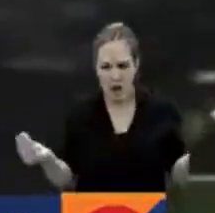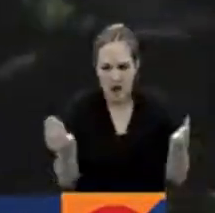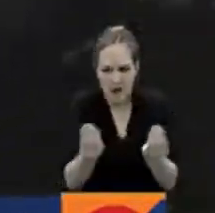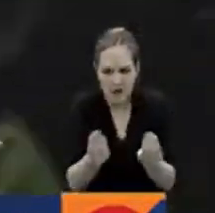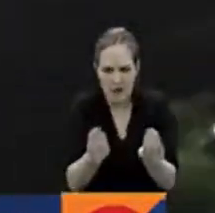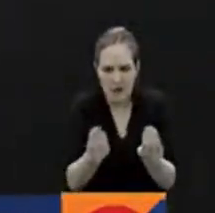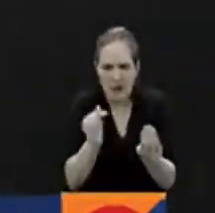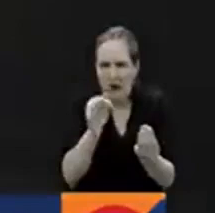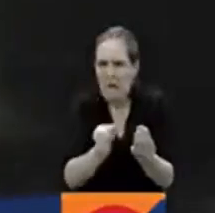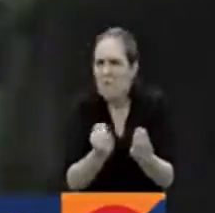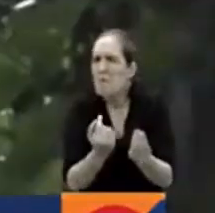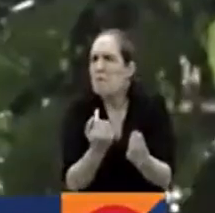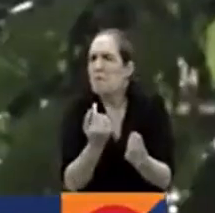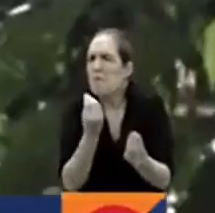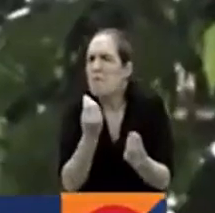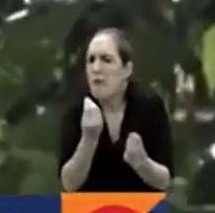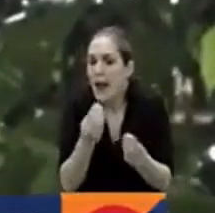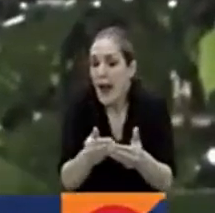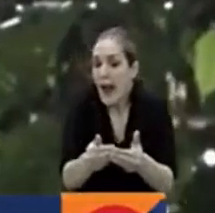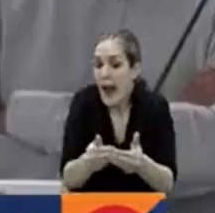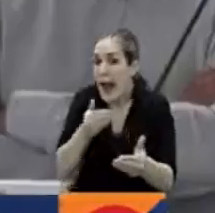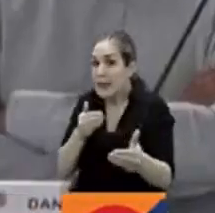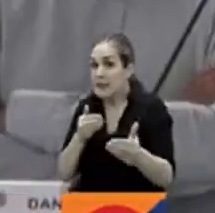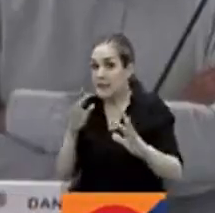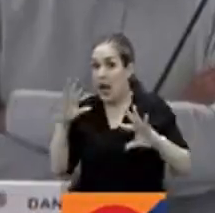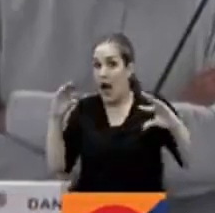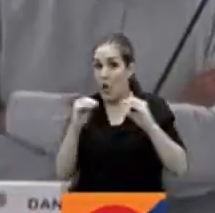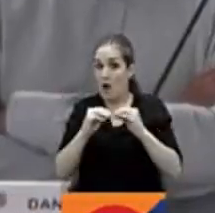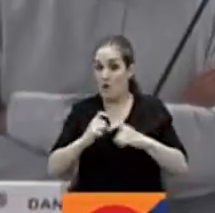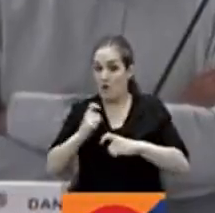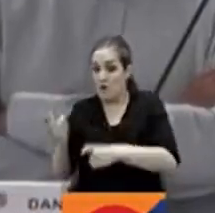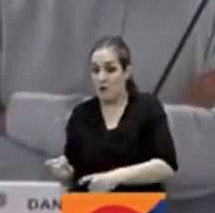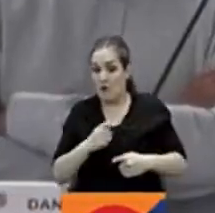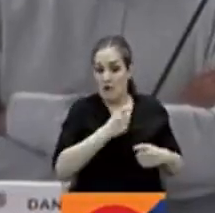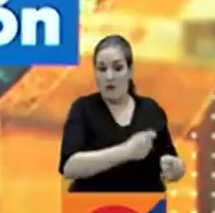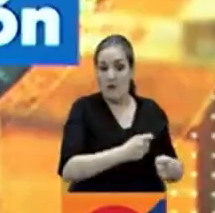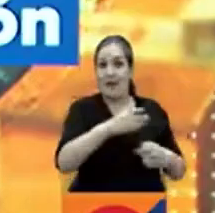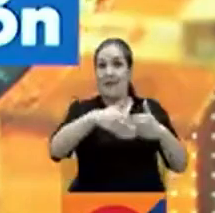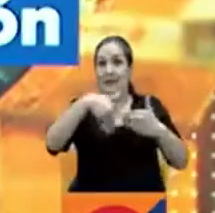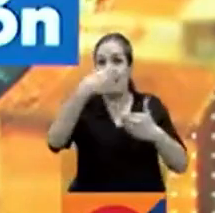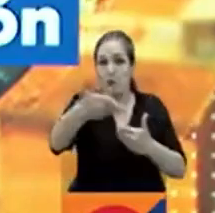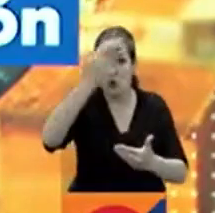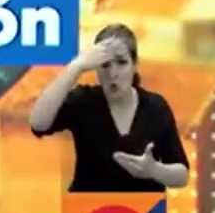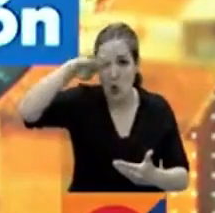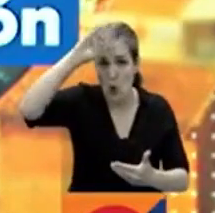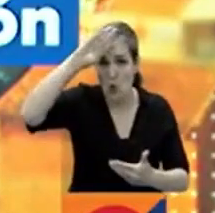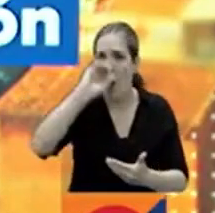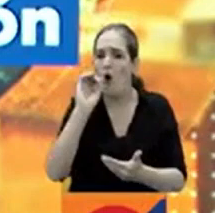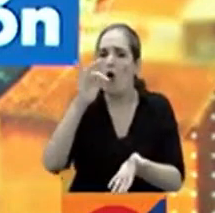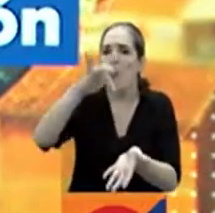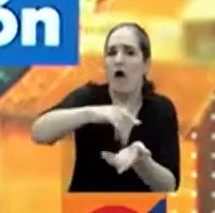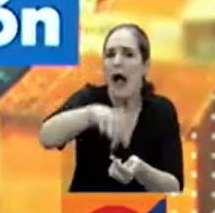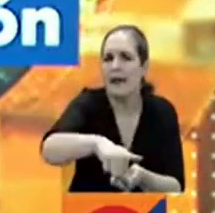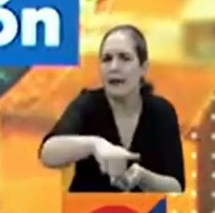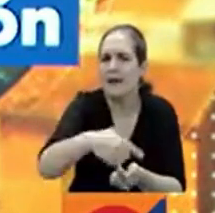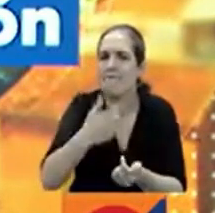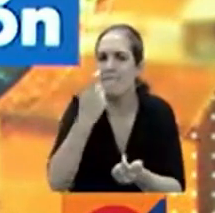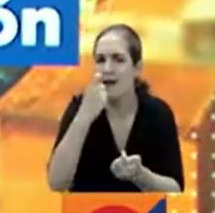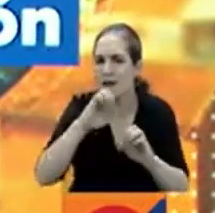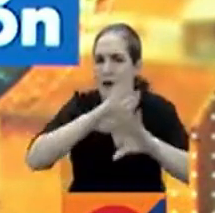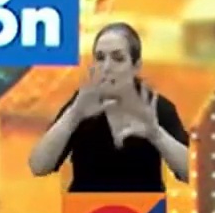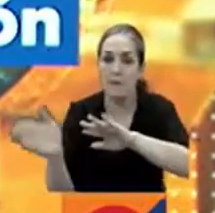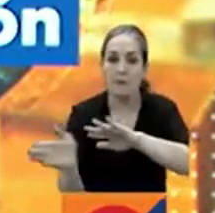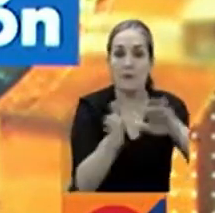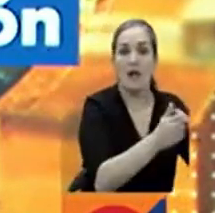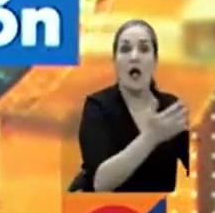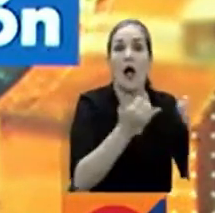detalles del cese al fuego antes de sentarse a negociar en la mesa de diálogos en Cuba. Campesinos del municipio de Campamento,